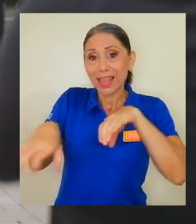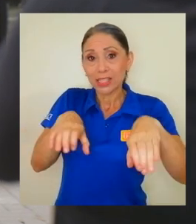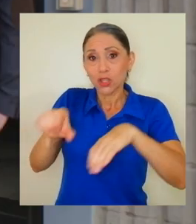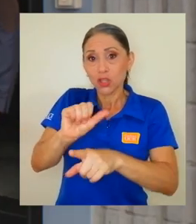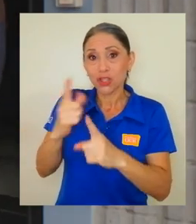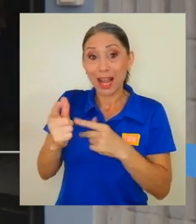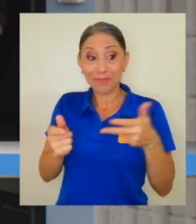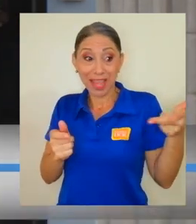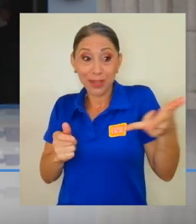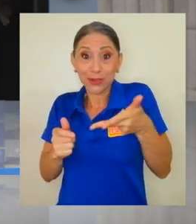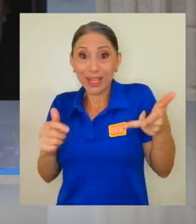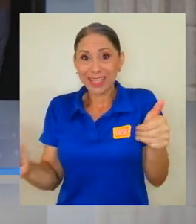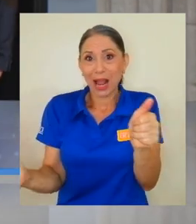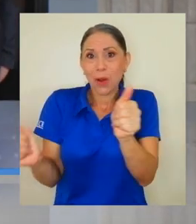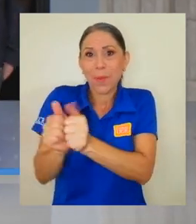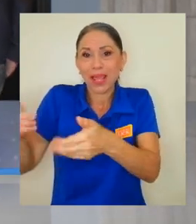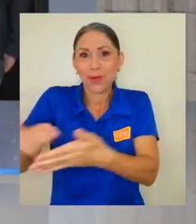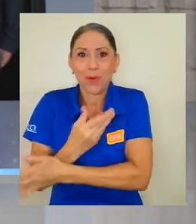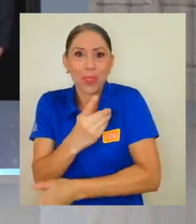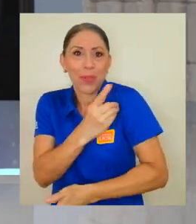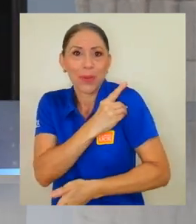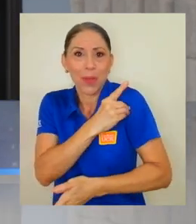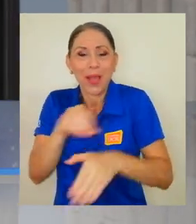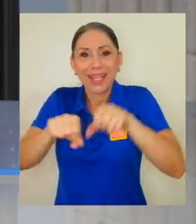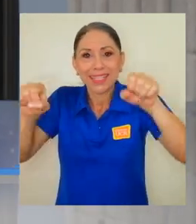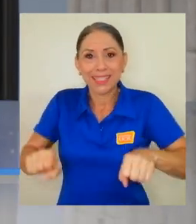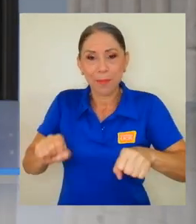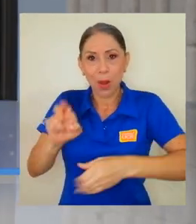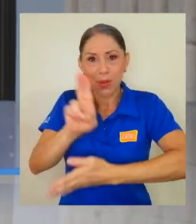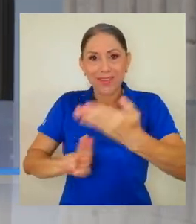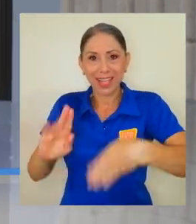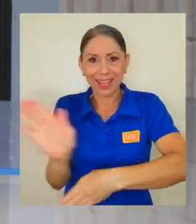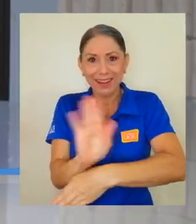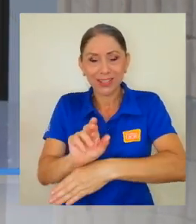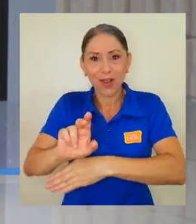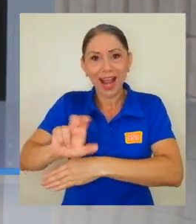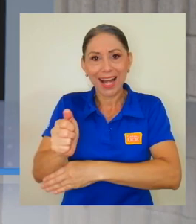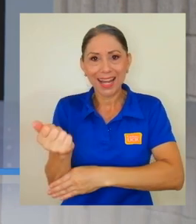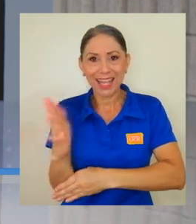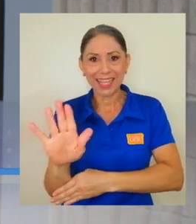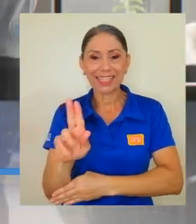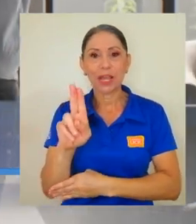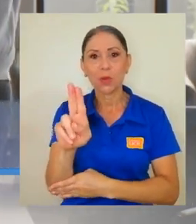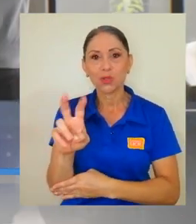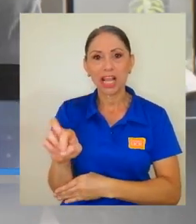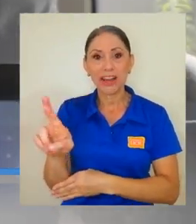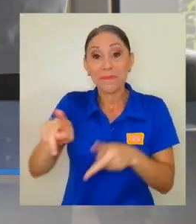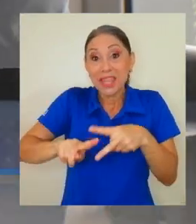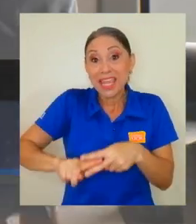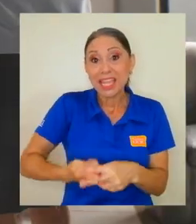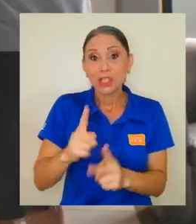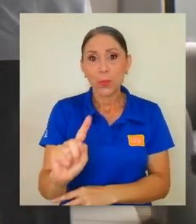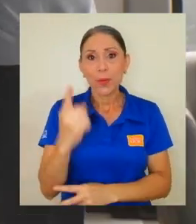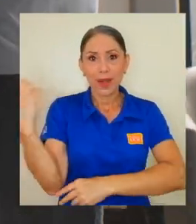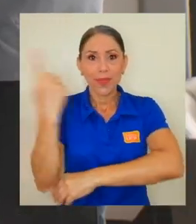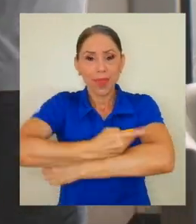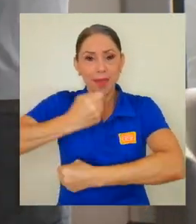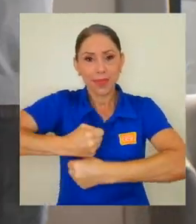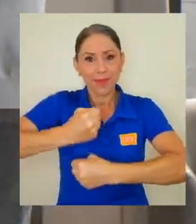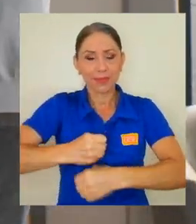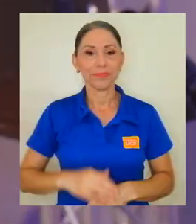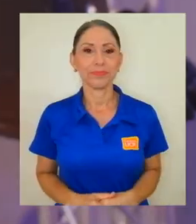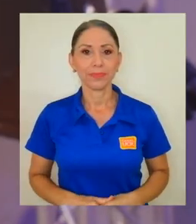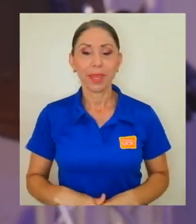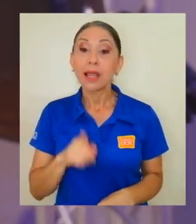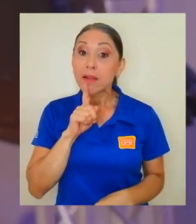social acompañaron al nuevo dirigente del sistema universitario de televisión canal 15 UCR al inicio de su primer día de gestión